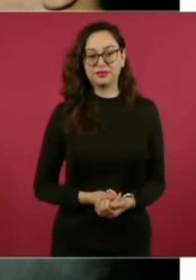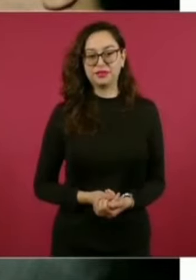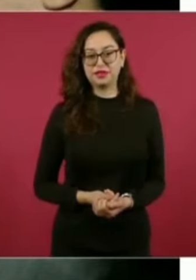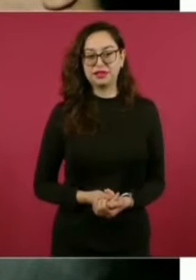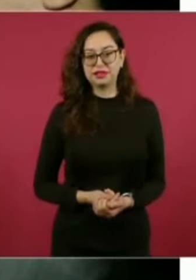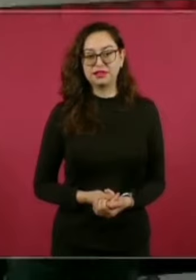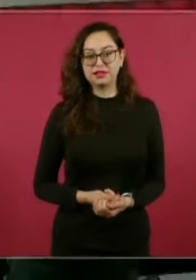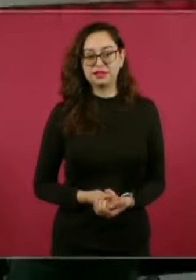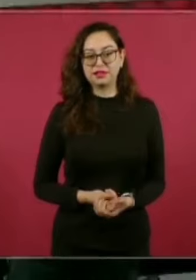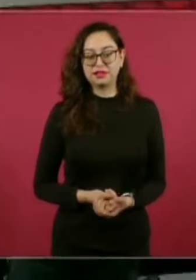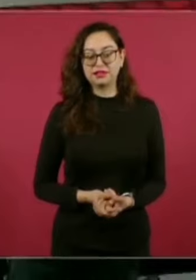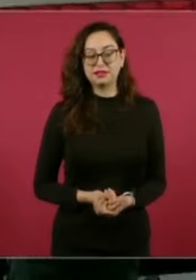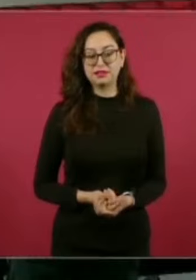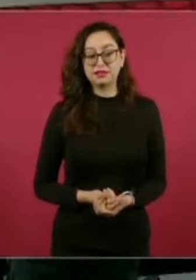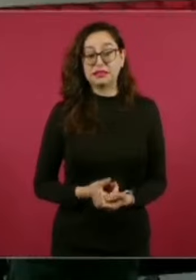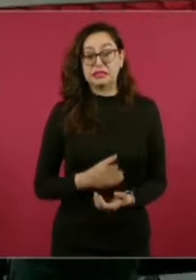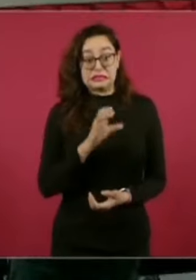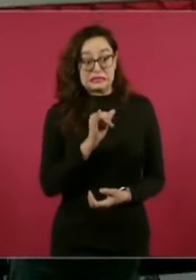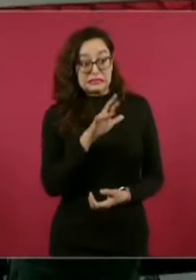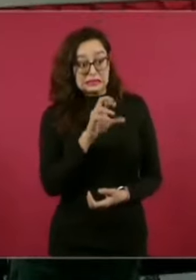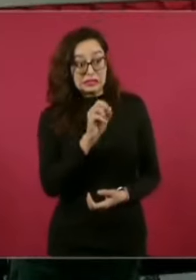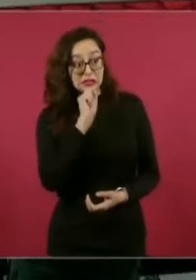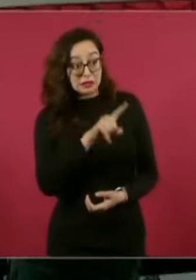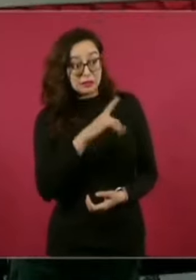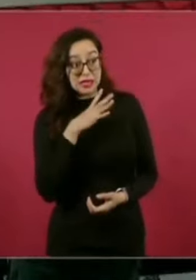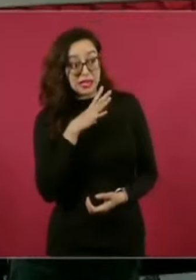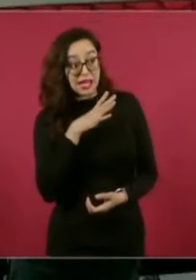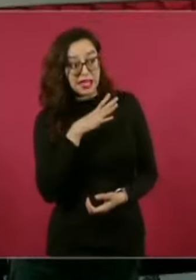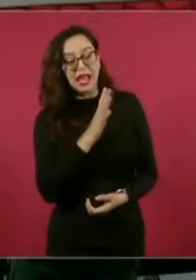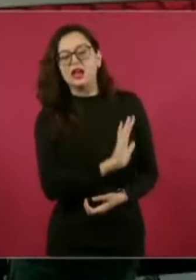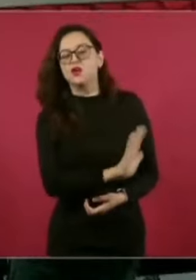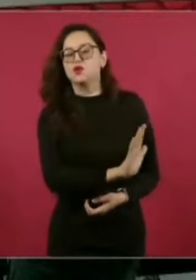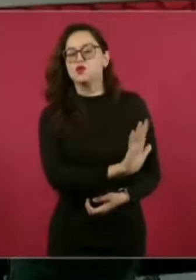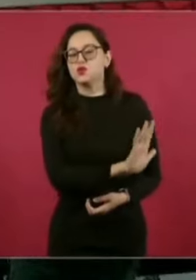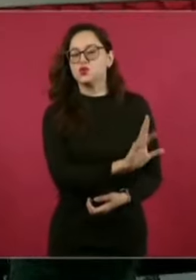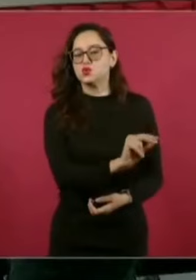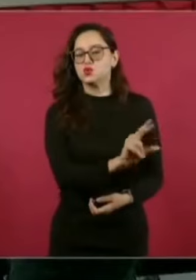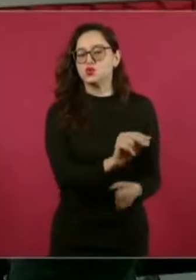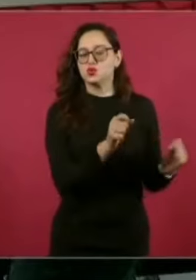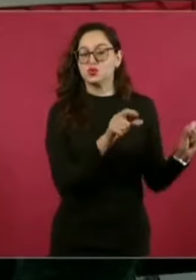Nada más que no se vaya a enojar. No, no, no lo pongas, no lo pongas.